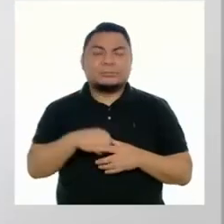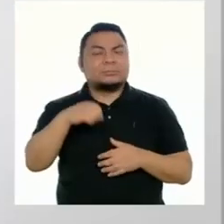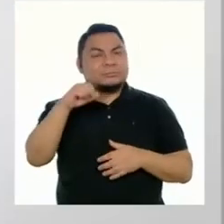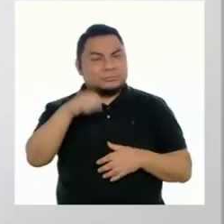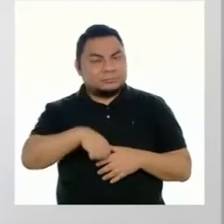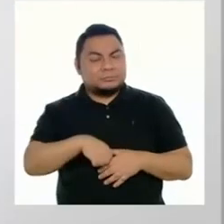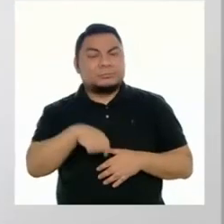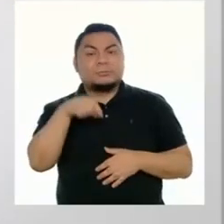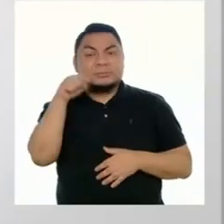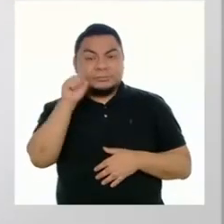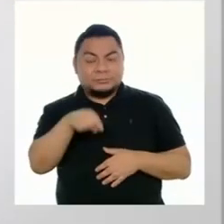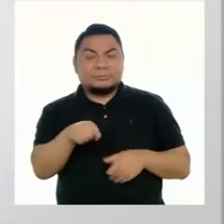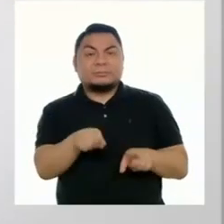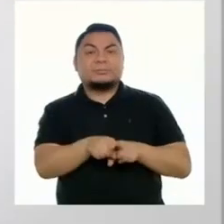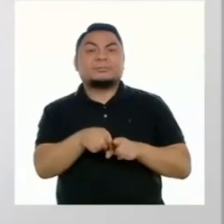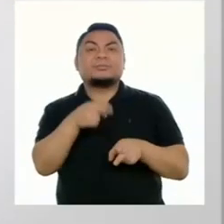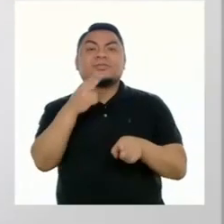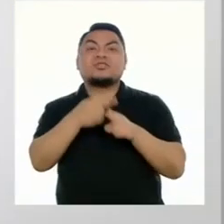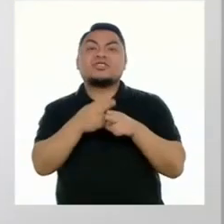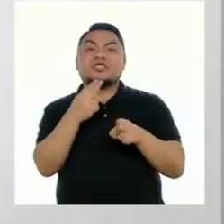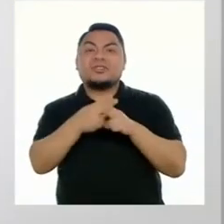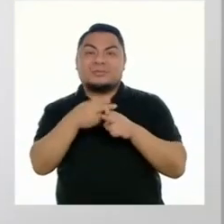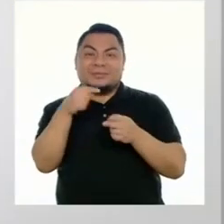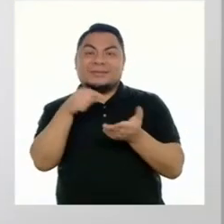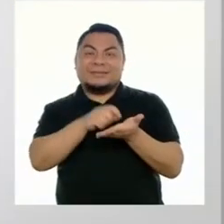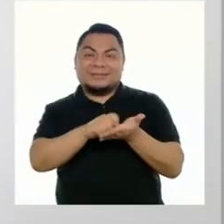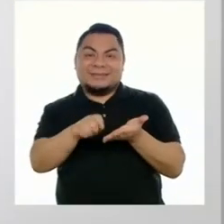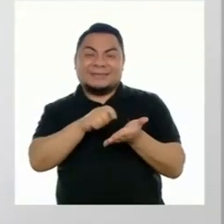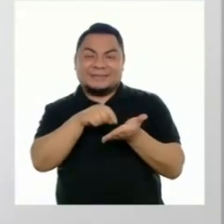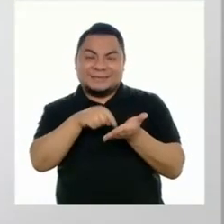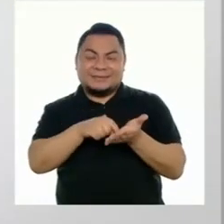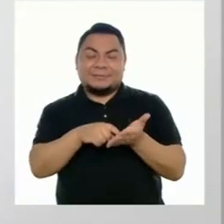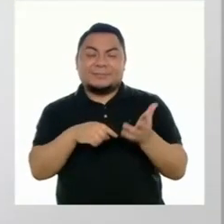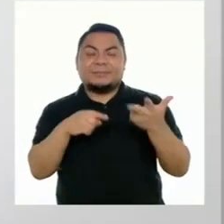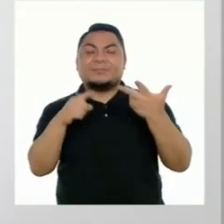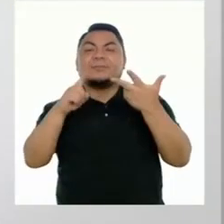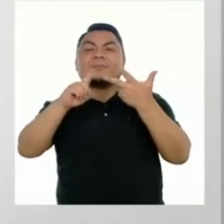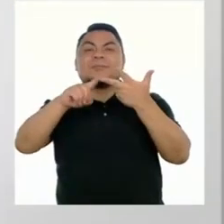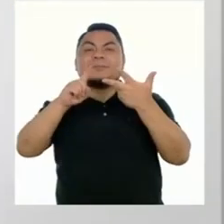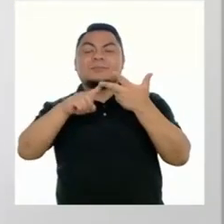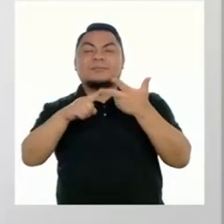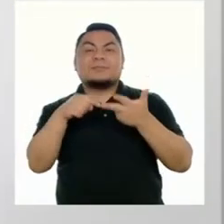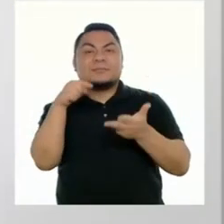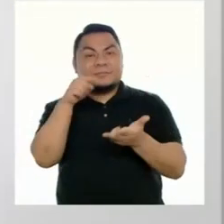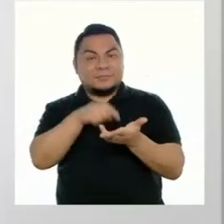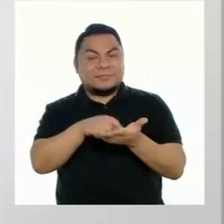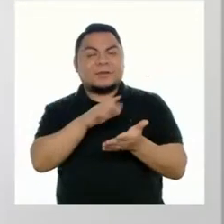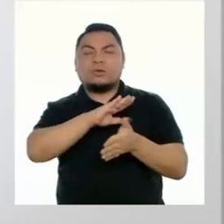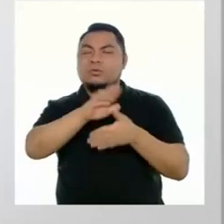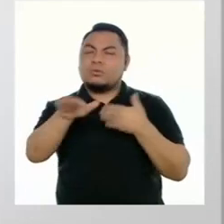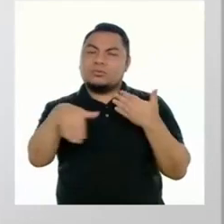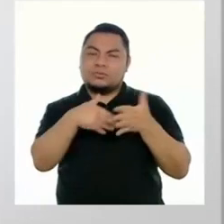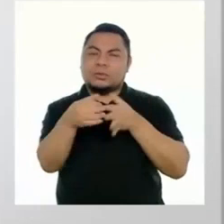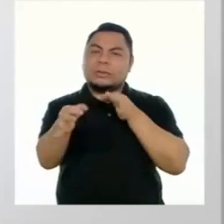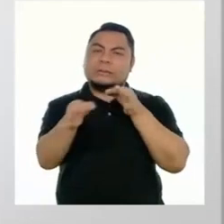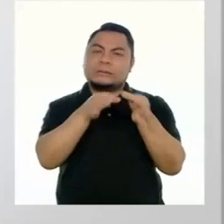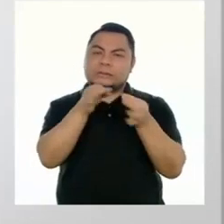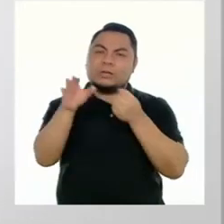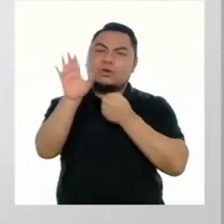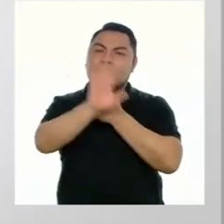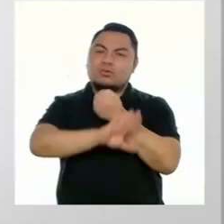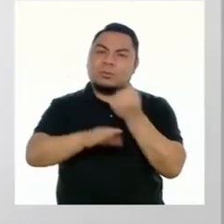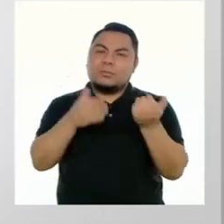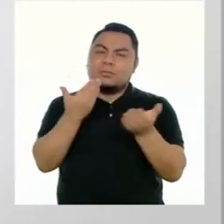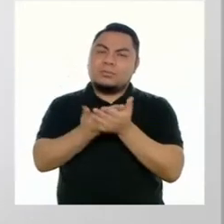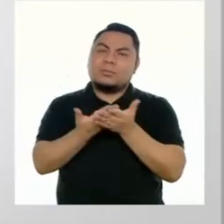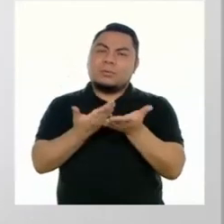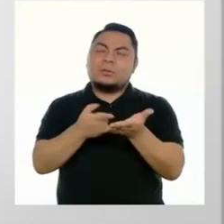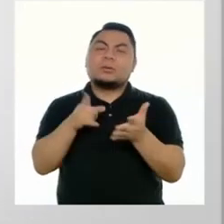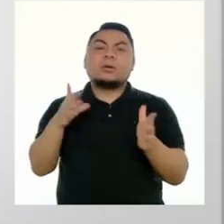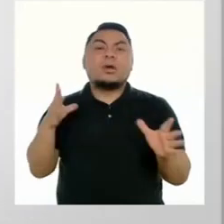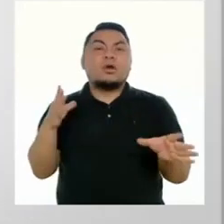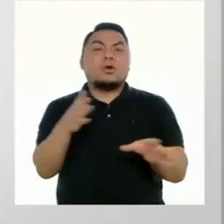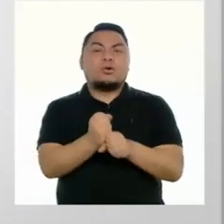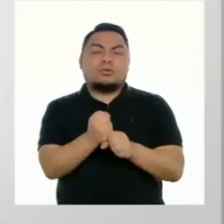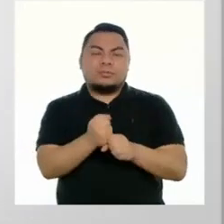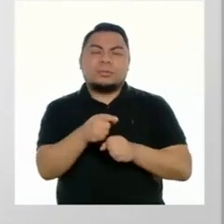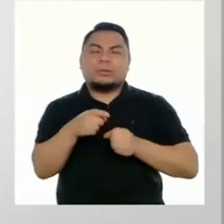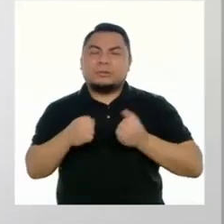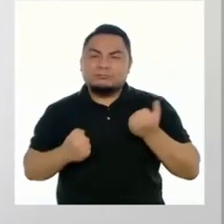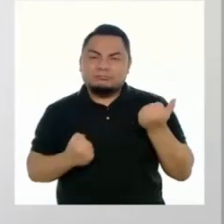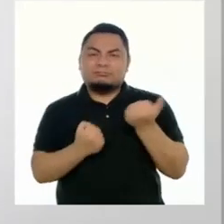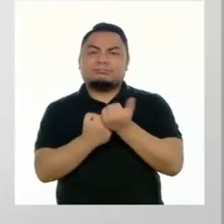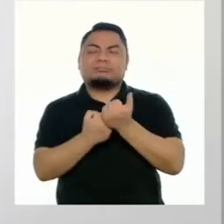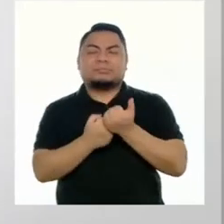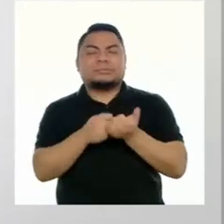efecto, de ahí viene el nombre en sí. El último punto es que sobre la base de todo el texto llegamos a elaborar conclusiones que